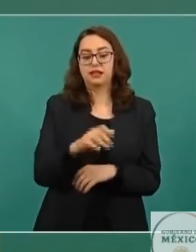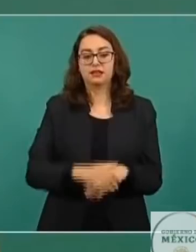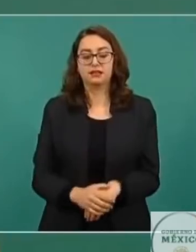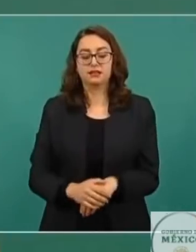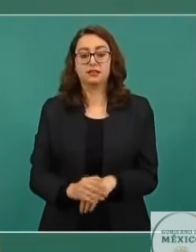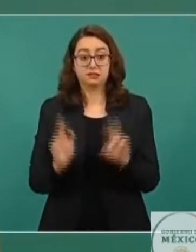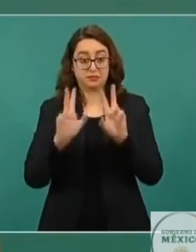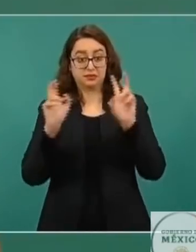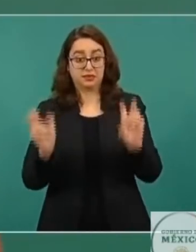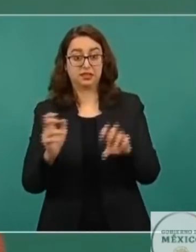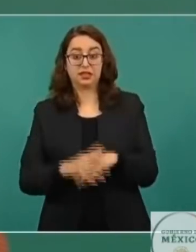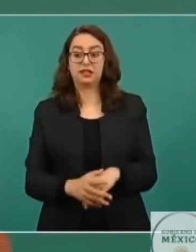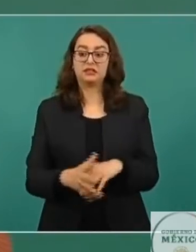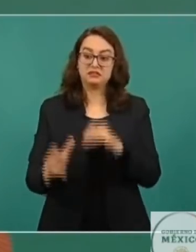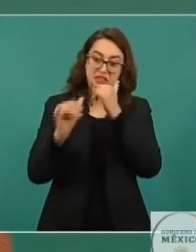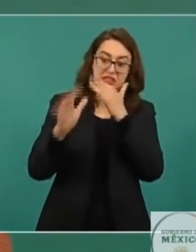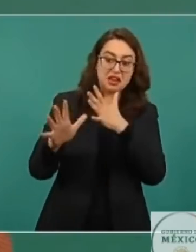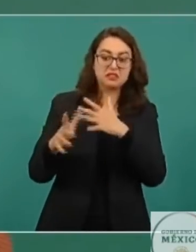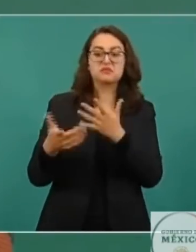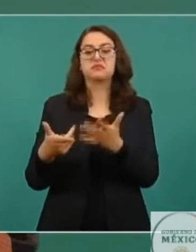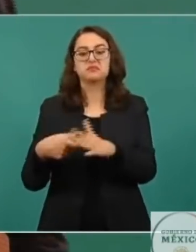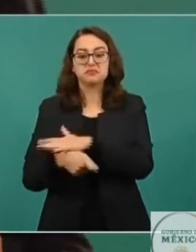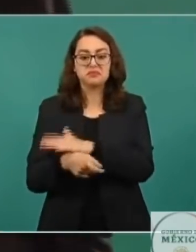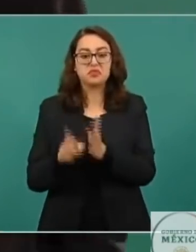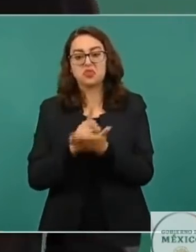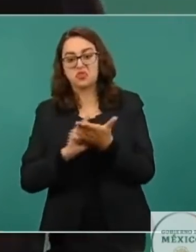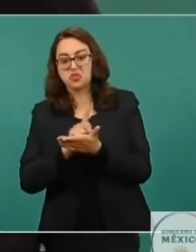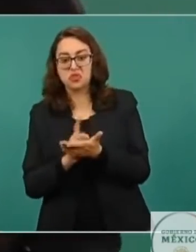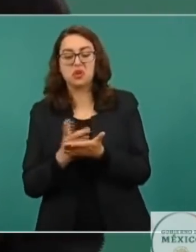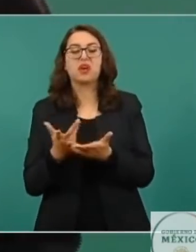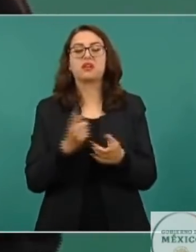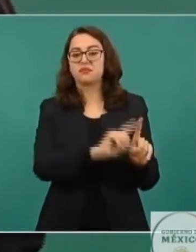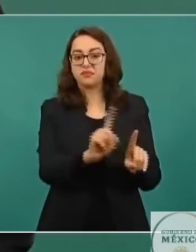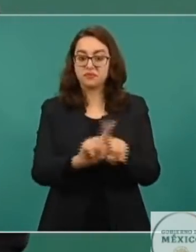que la traición y el contrabando son